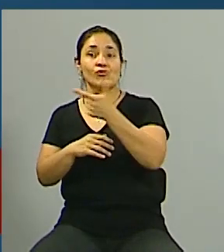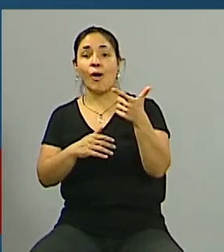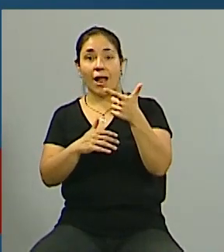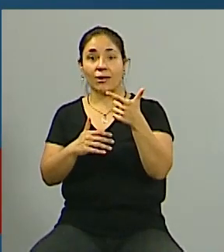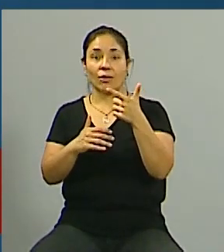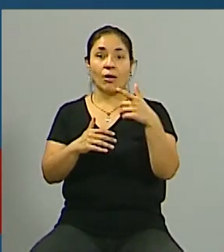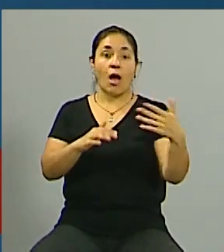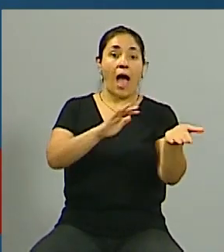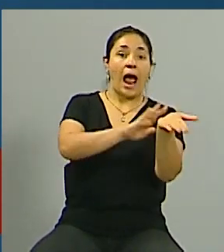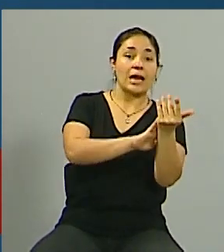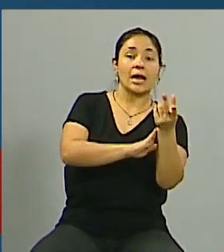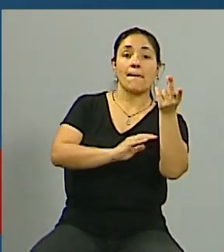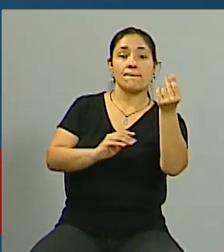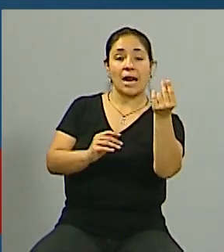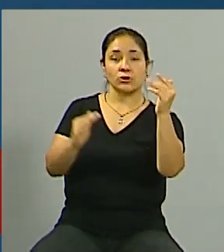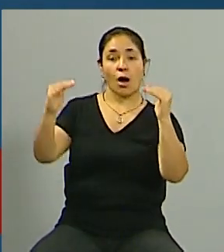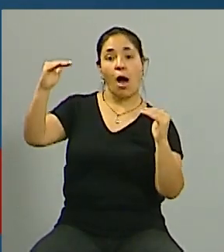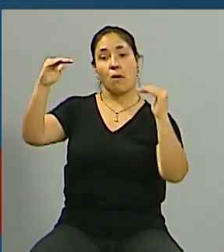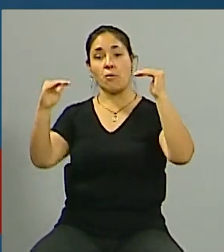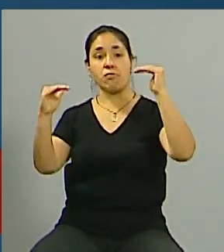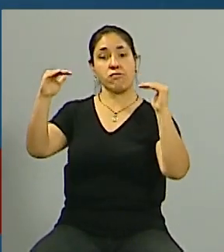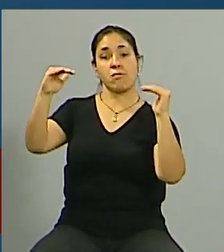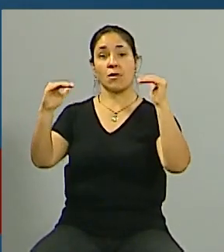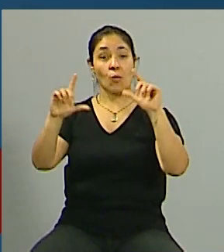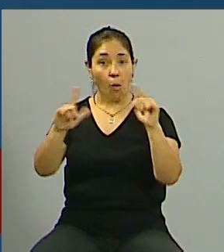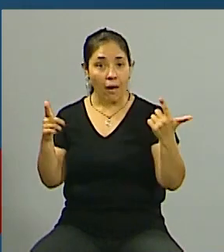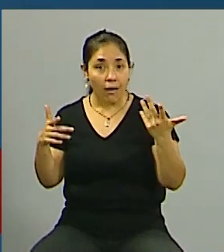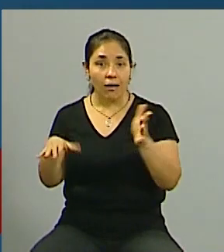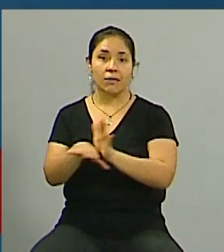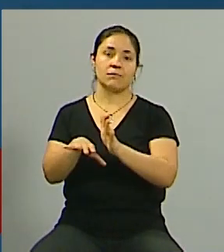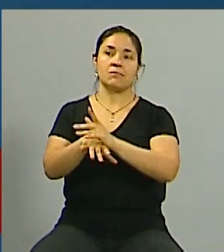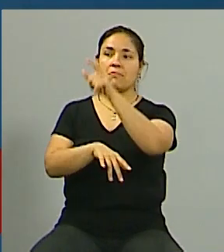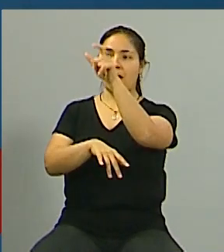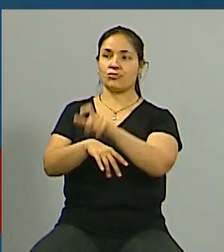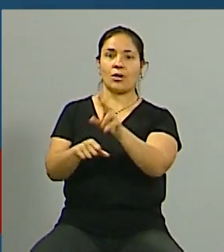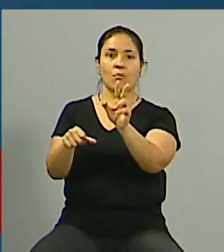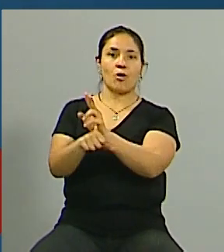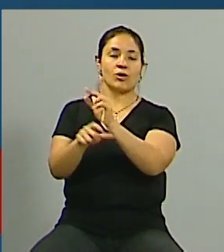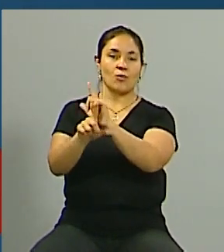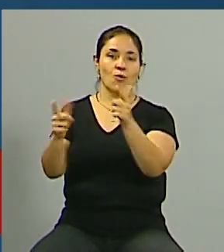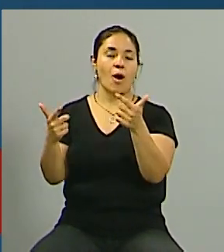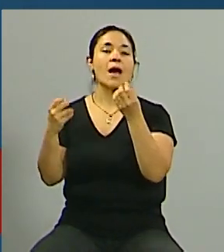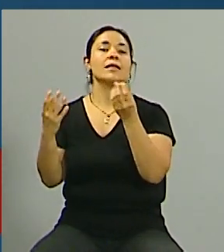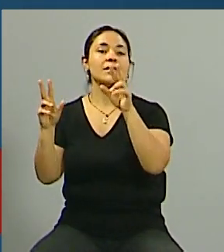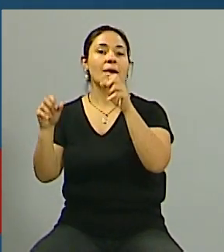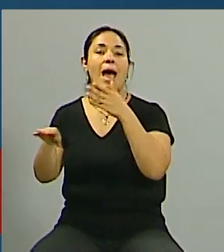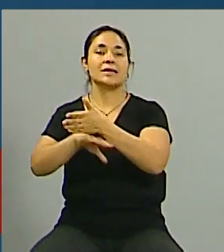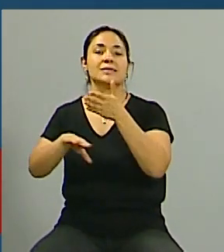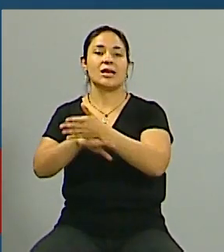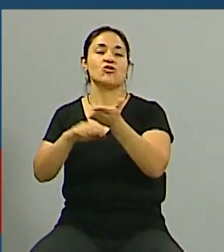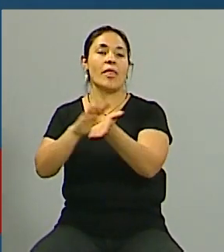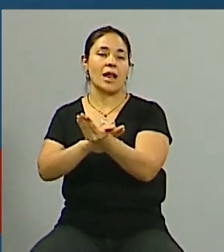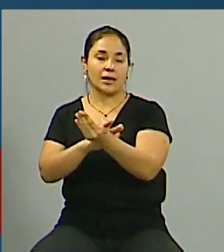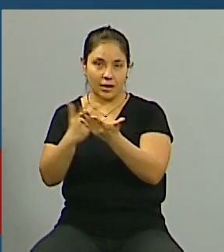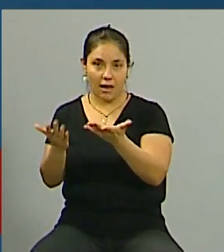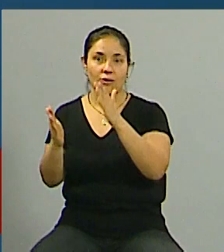lamentablemente no estamos tratando de proteger digamos el acceso a la vivienda o por lo menos en este caso que es el acceso al alquiler de una